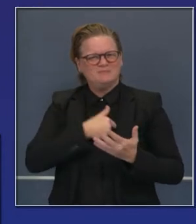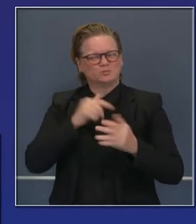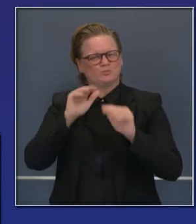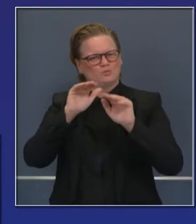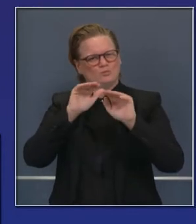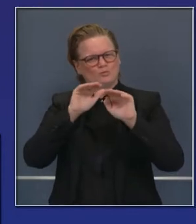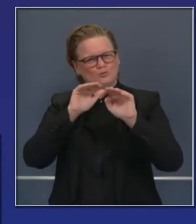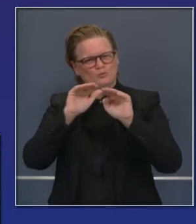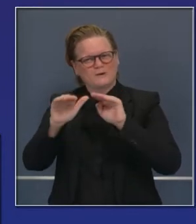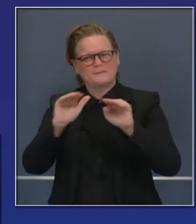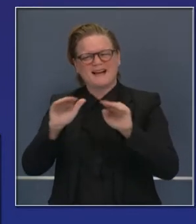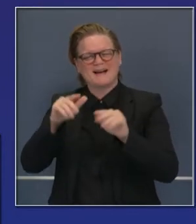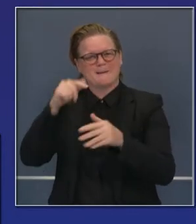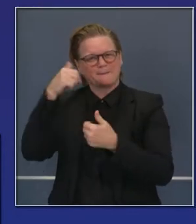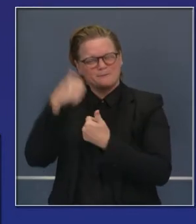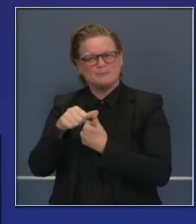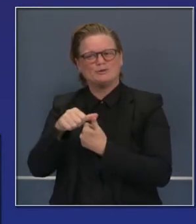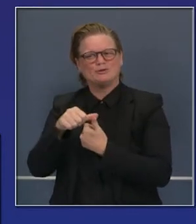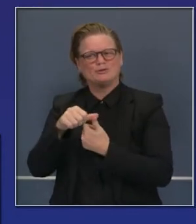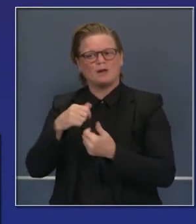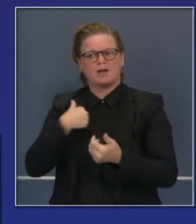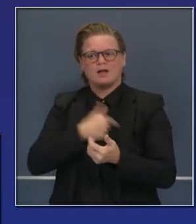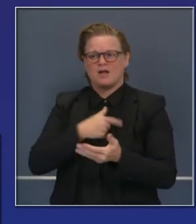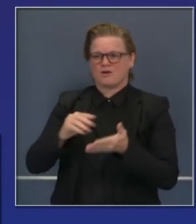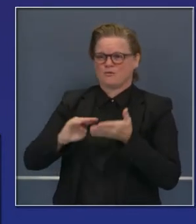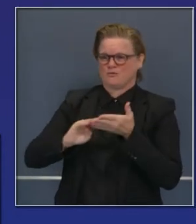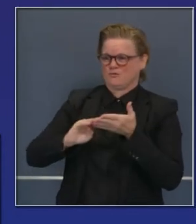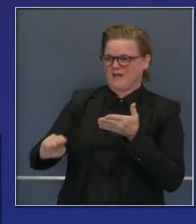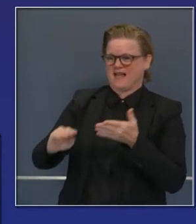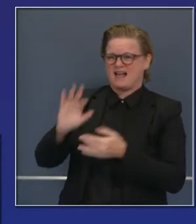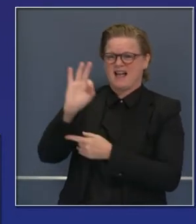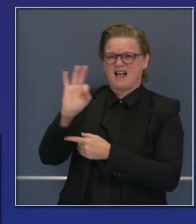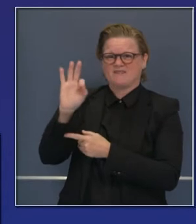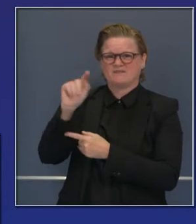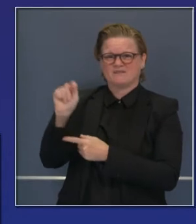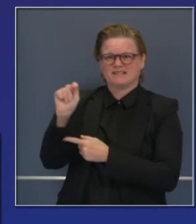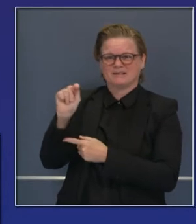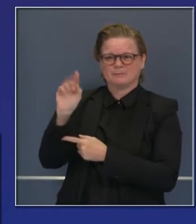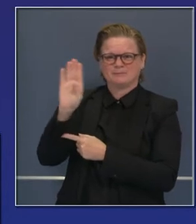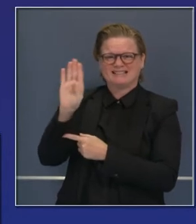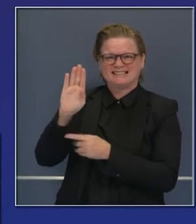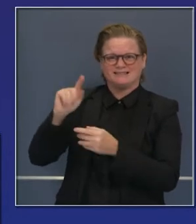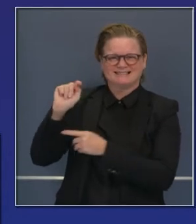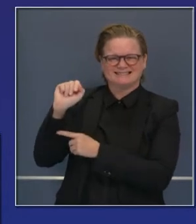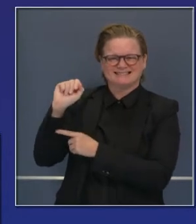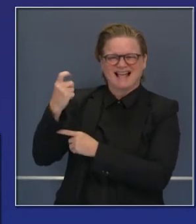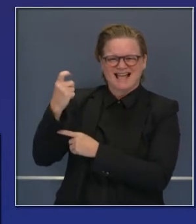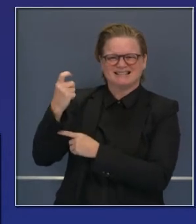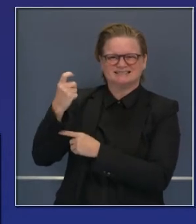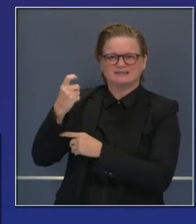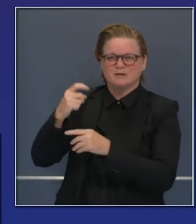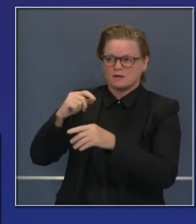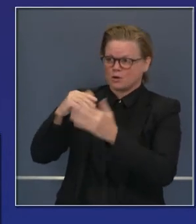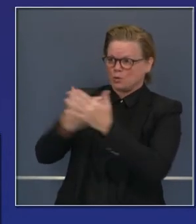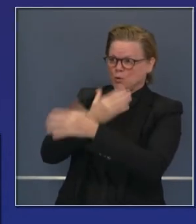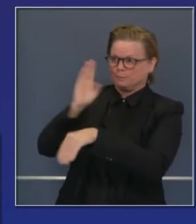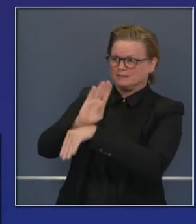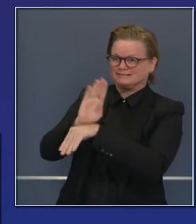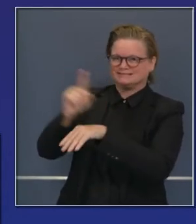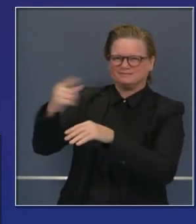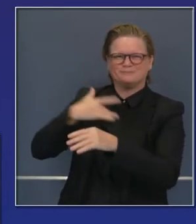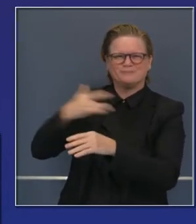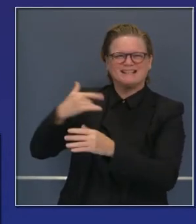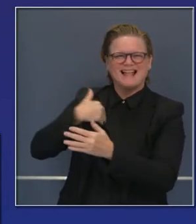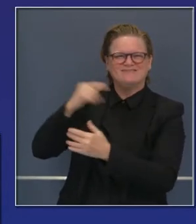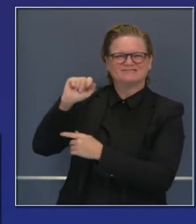que seguir recordándole a la gente. Hemos renunciado al impuesto de franquicias para nuevos negocios. 100 millones